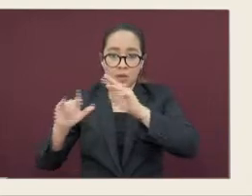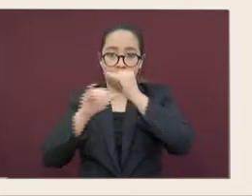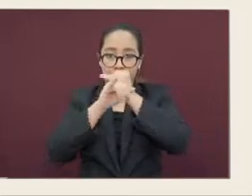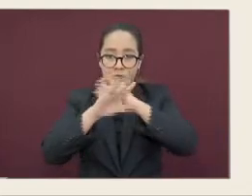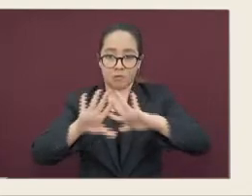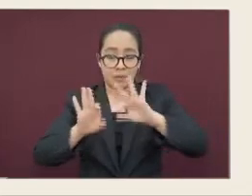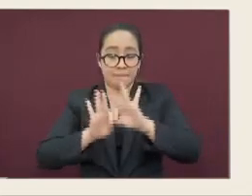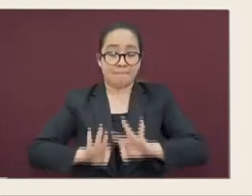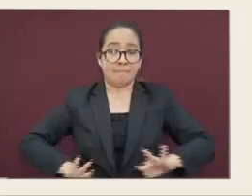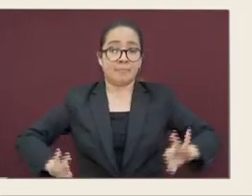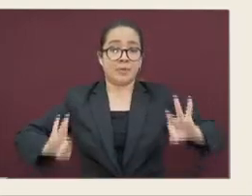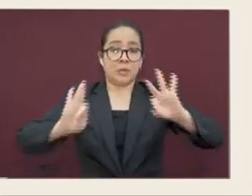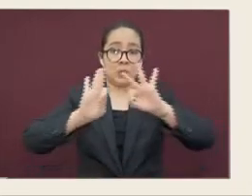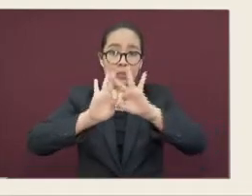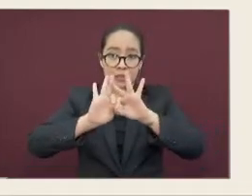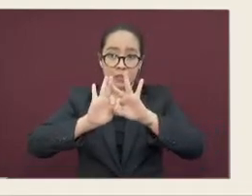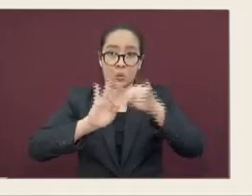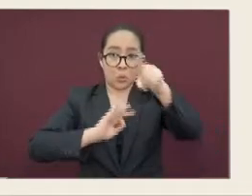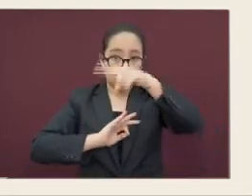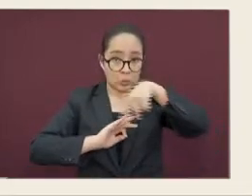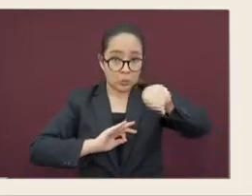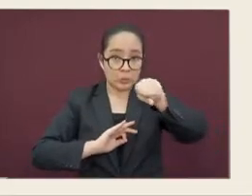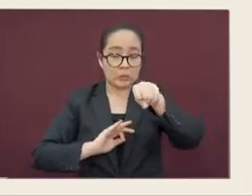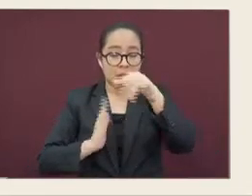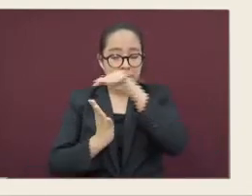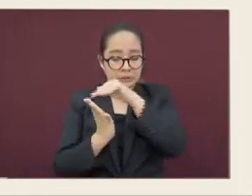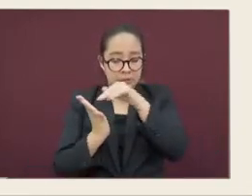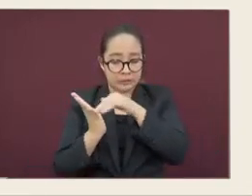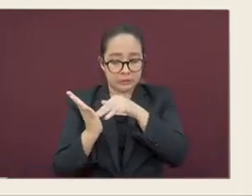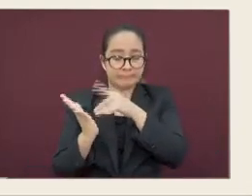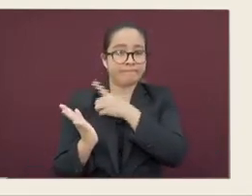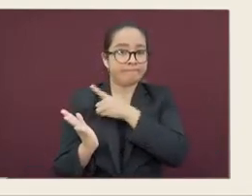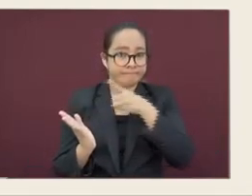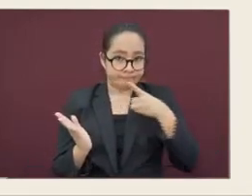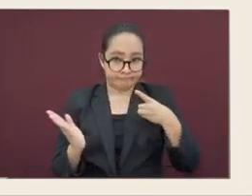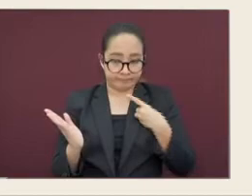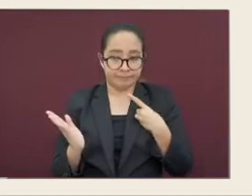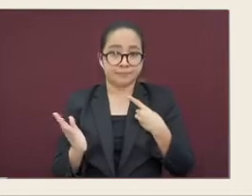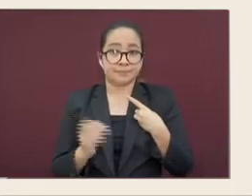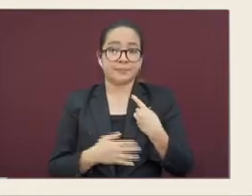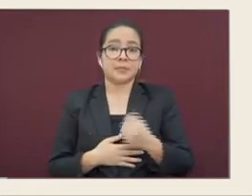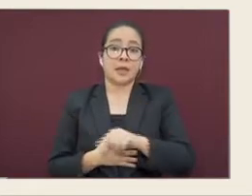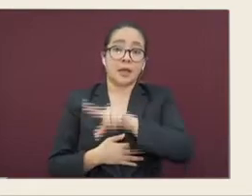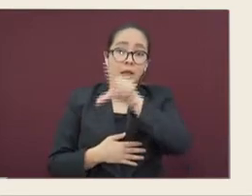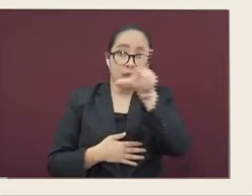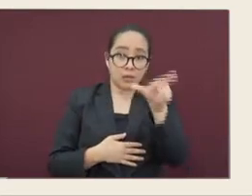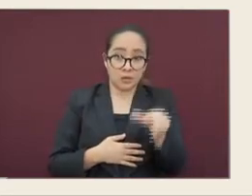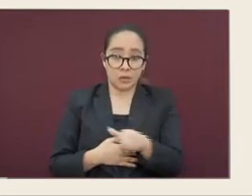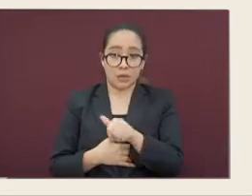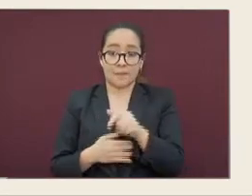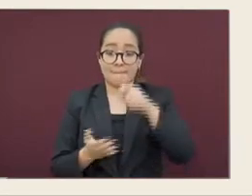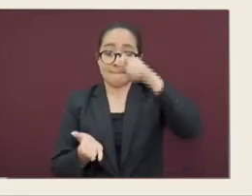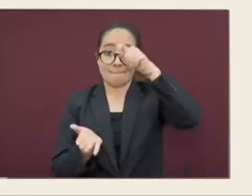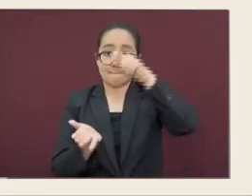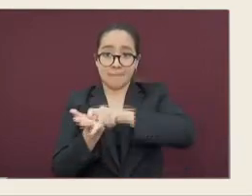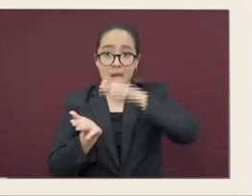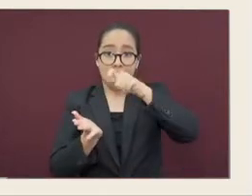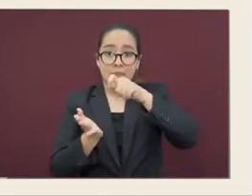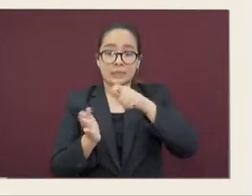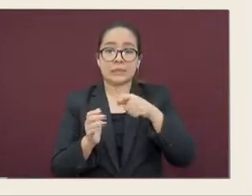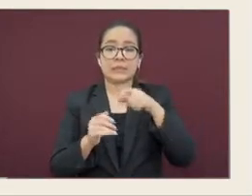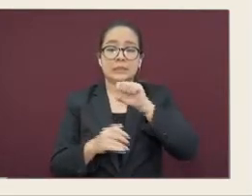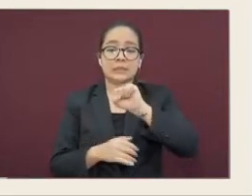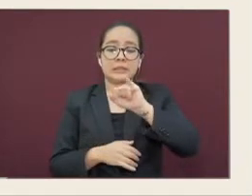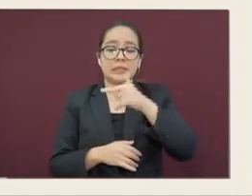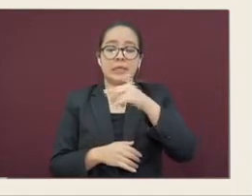relevante que también deberán leer. Después, van a dar clic en donde dice siguiente.